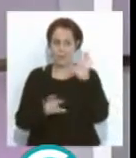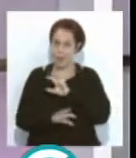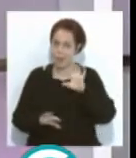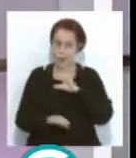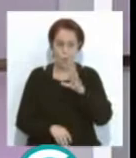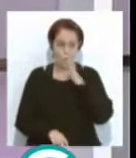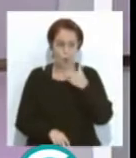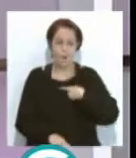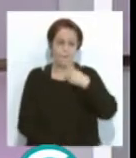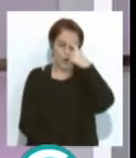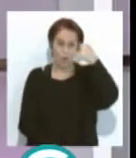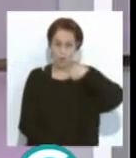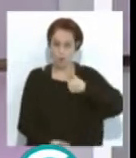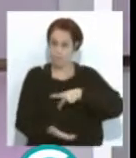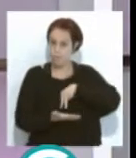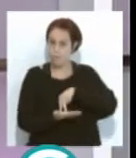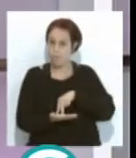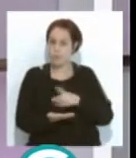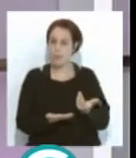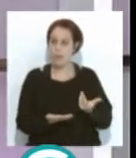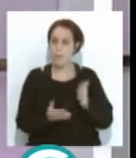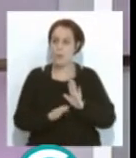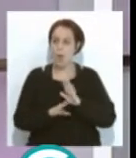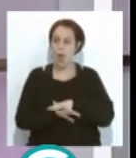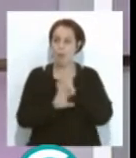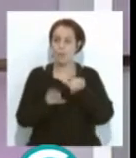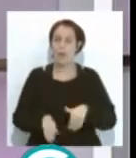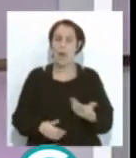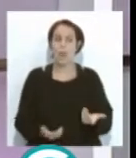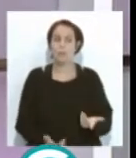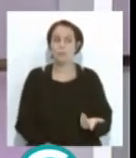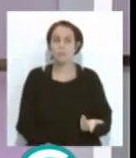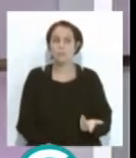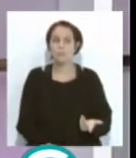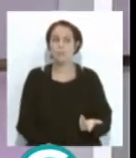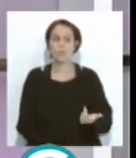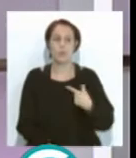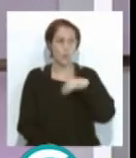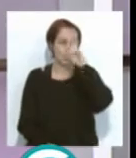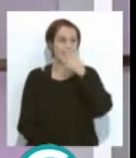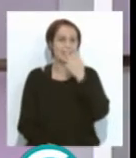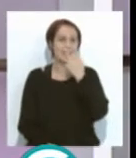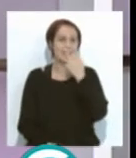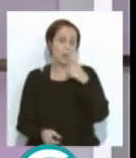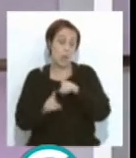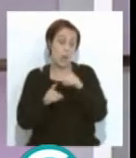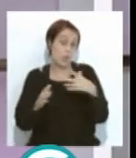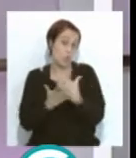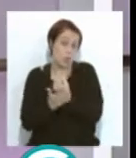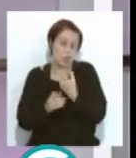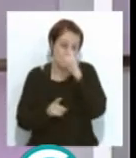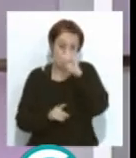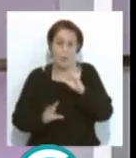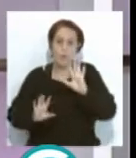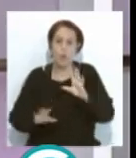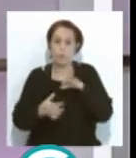porque lo recuerdo estaba allí. Pero es que al final, no sé si como en todo, pero el carnaval